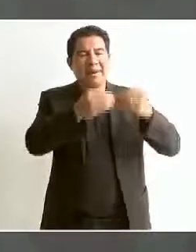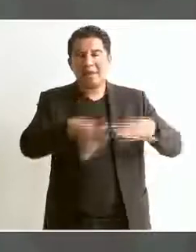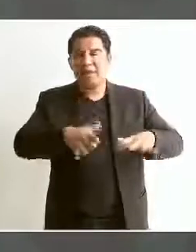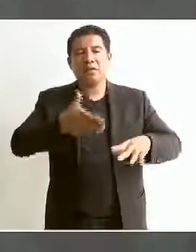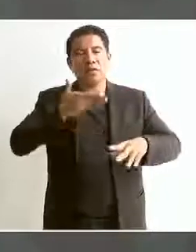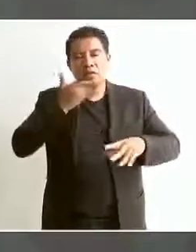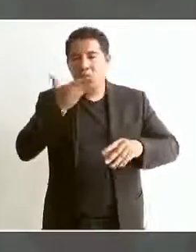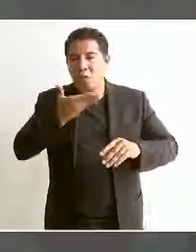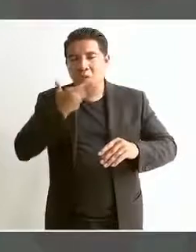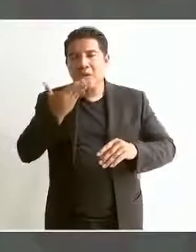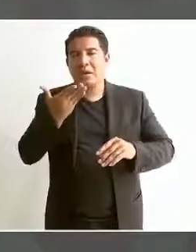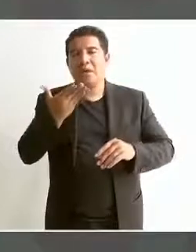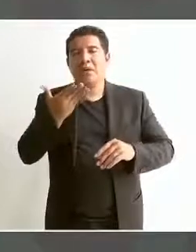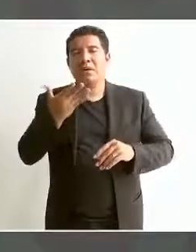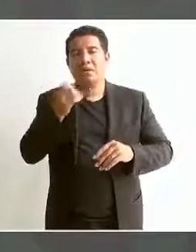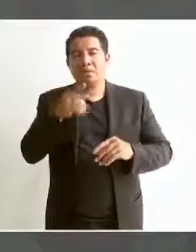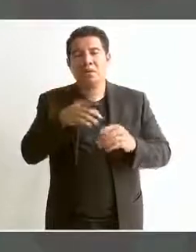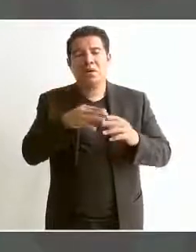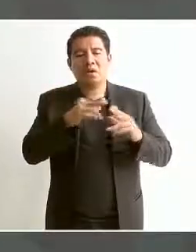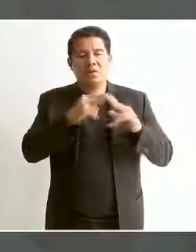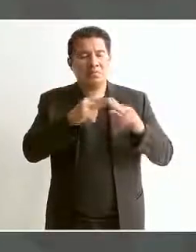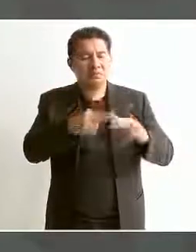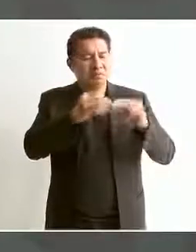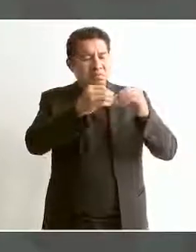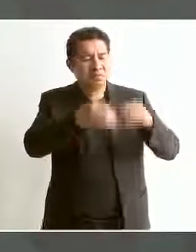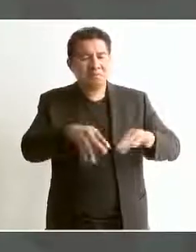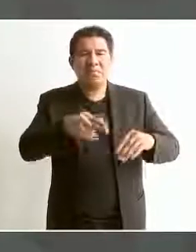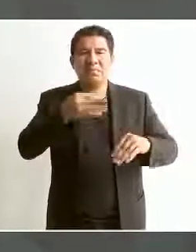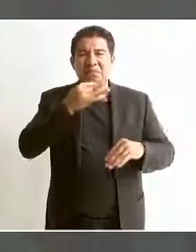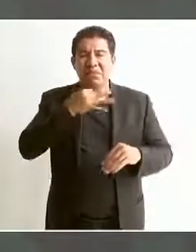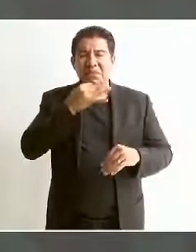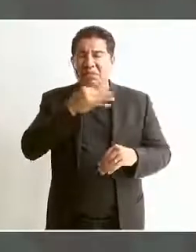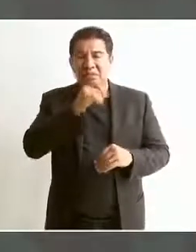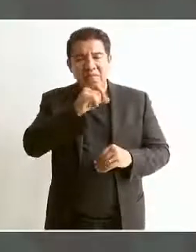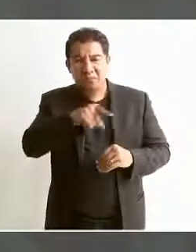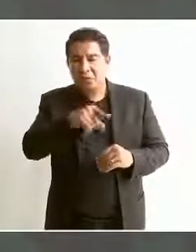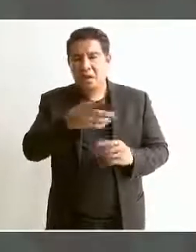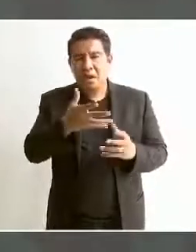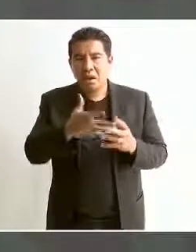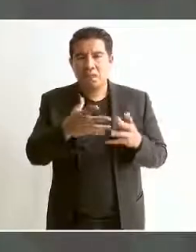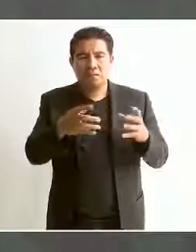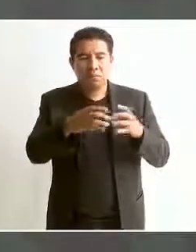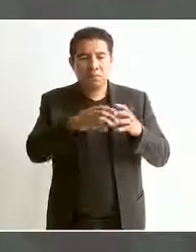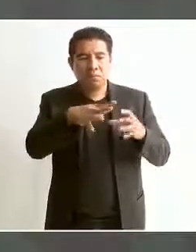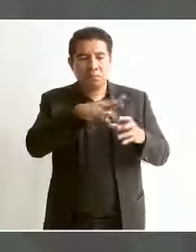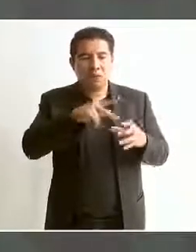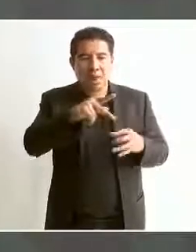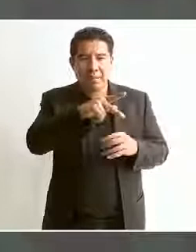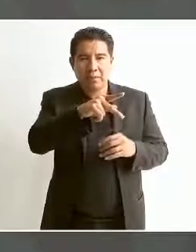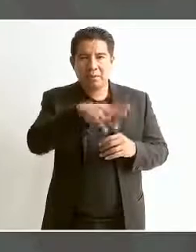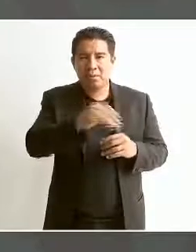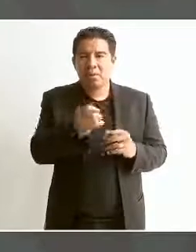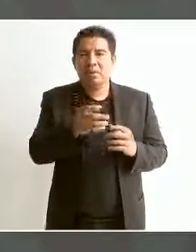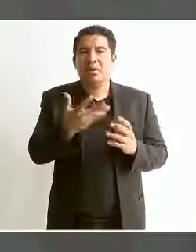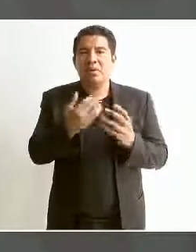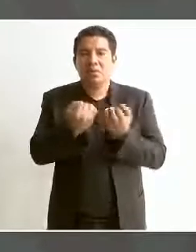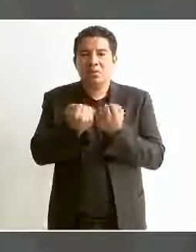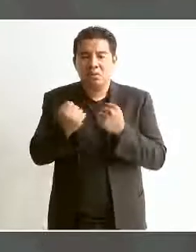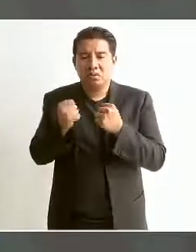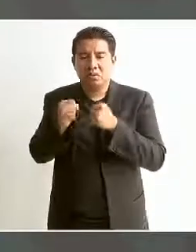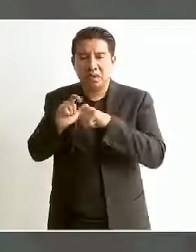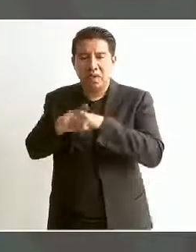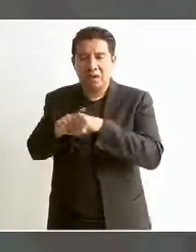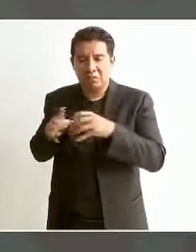cuando no se tienen esas tradiciones, esas costumbres, esa organización social comunitaria,